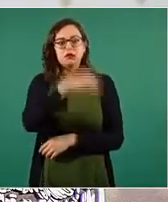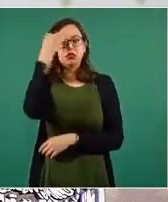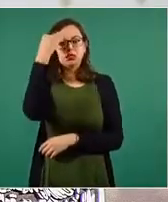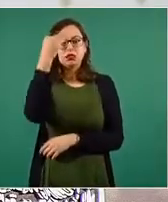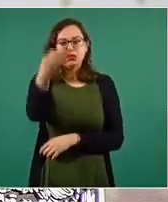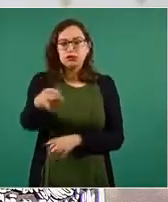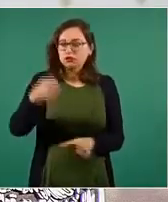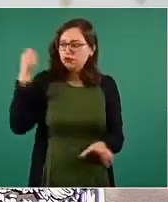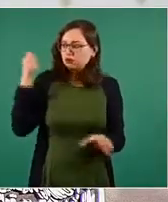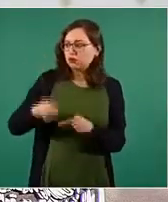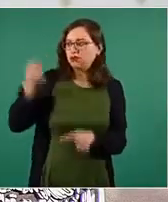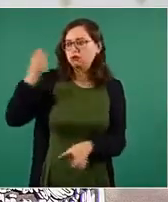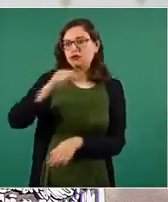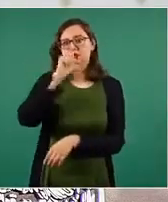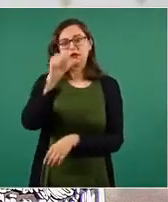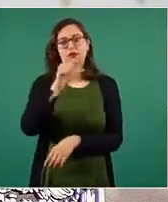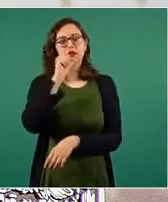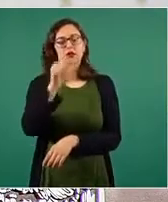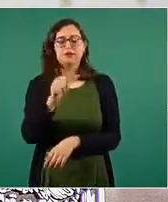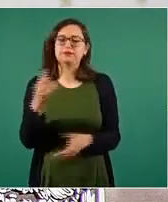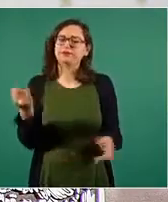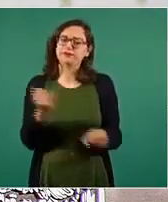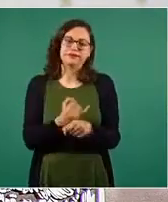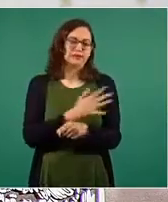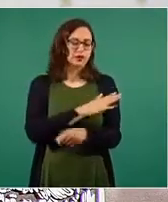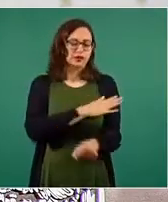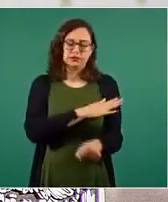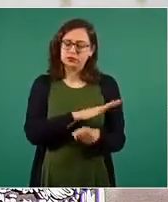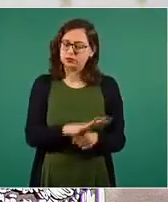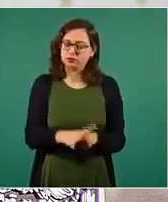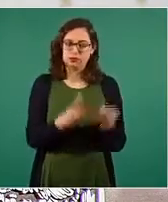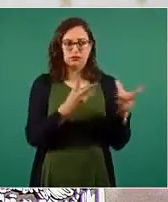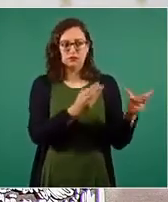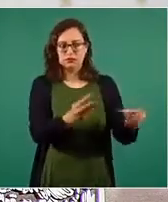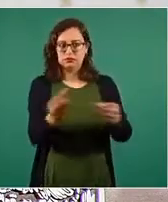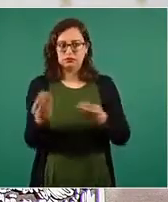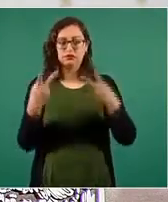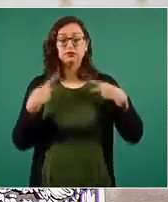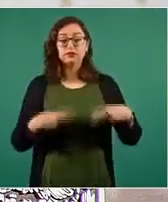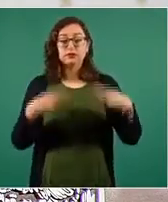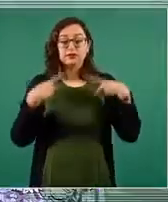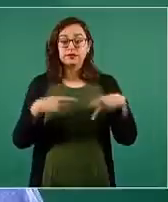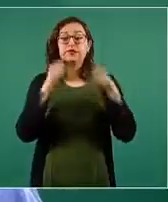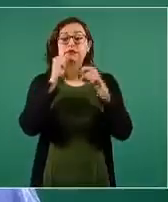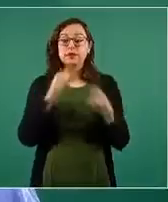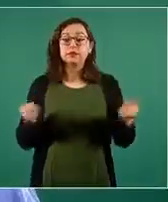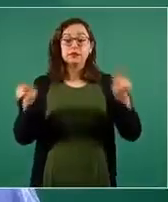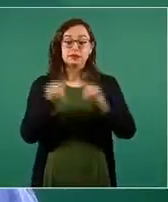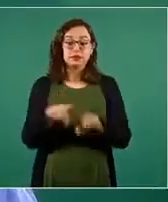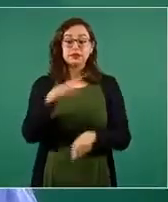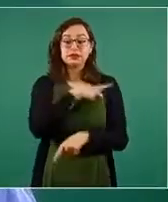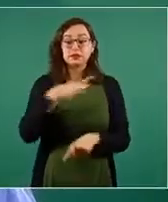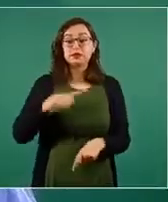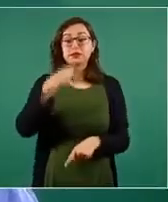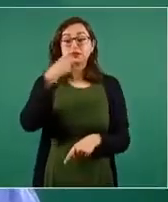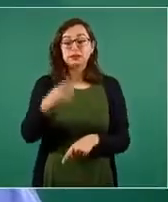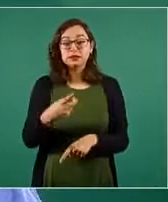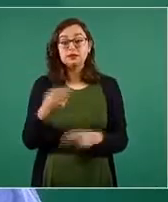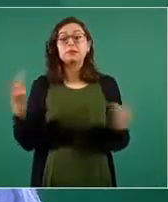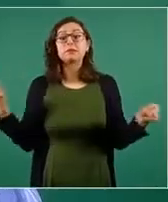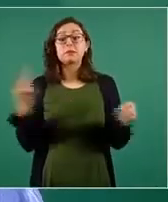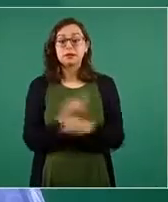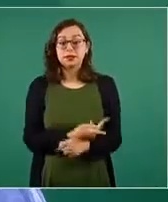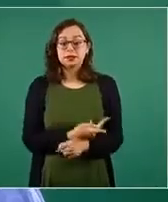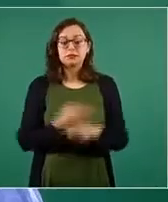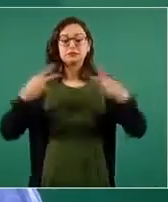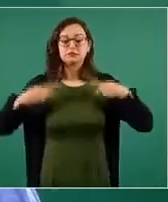definitiva. Y por otra parte, también decirles que en muchas ocasiones son los propios abogados que interponen